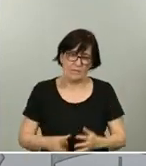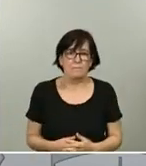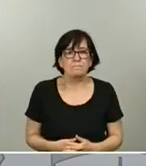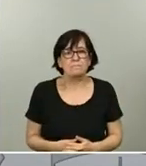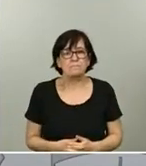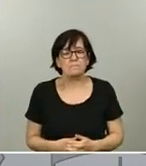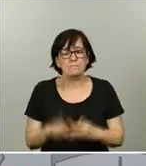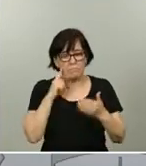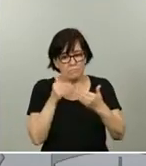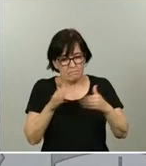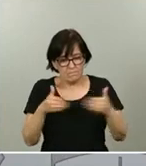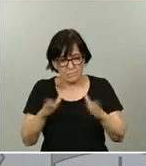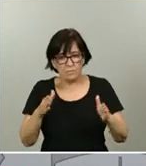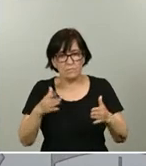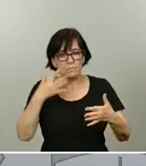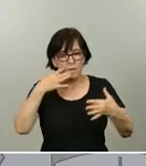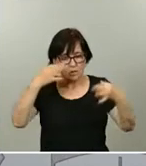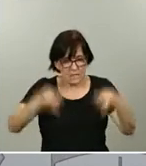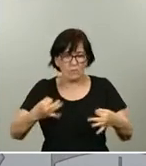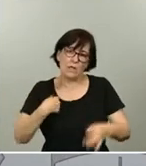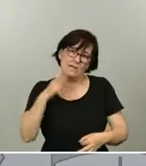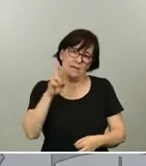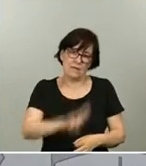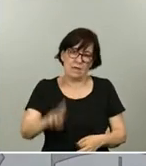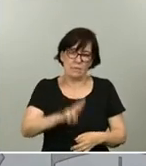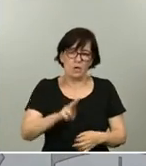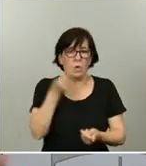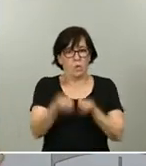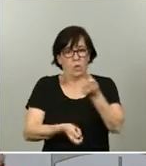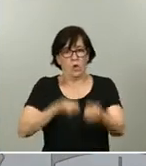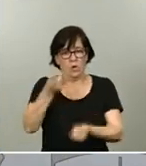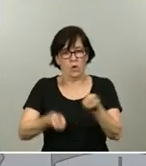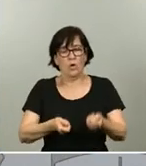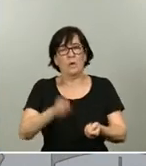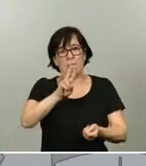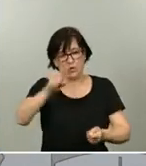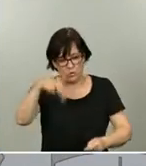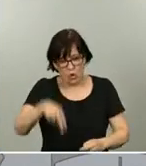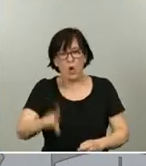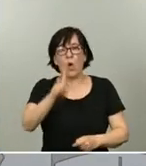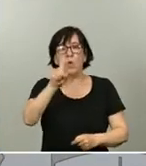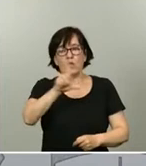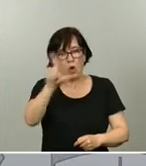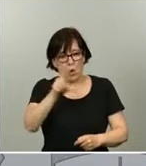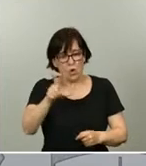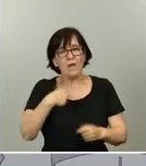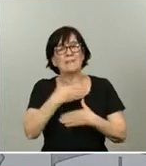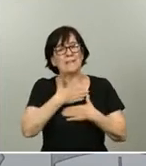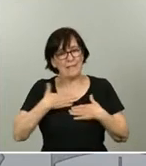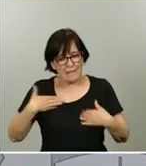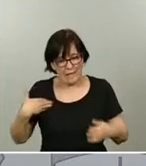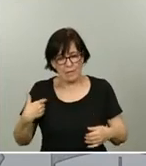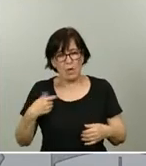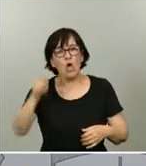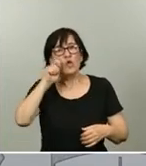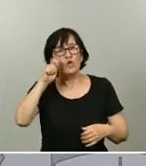con seguridad, como he dicho antes, de forma gradual, 21 de junio, 1 de julio. Queremos que turismo y seguridad